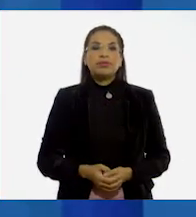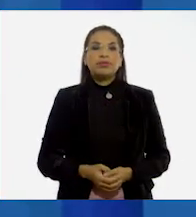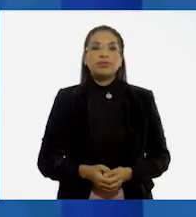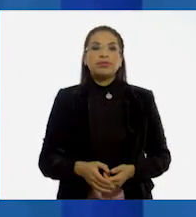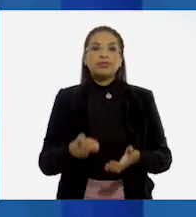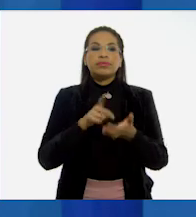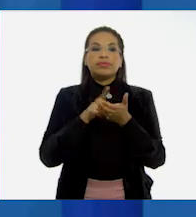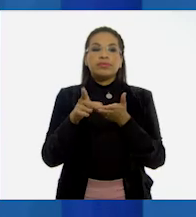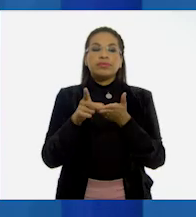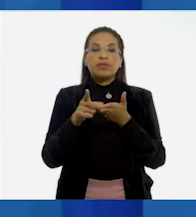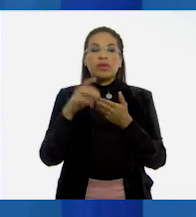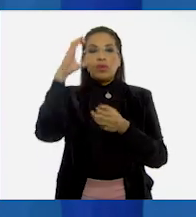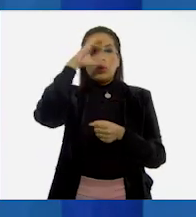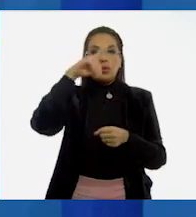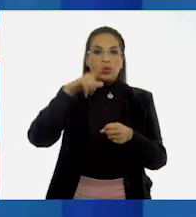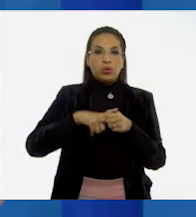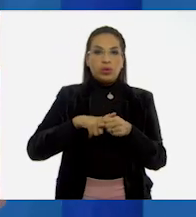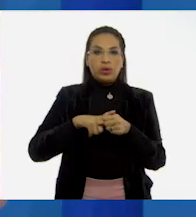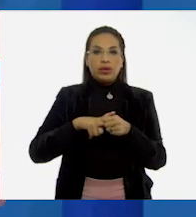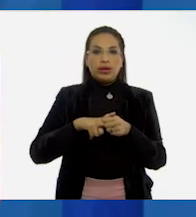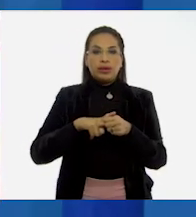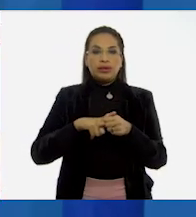Derecho a la cultura.